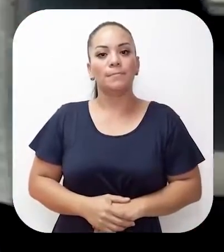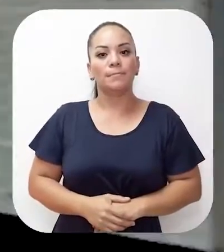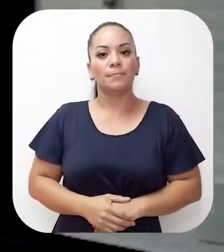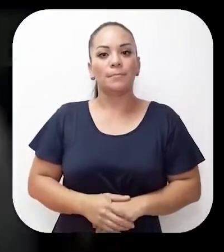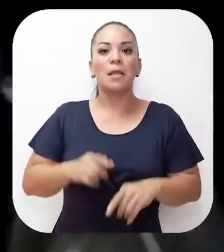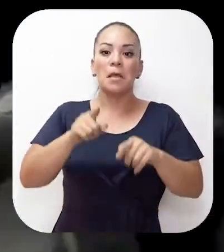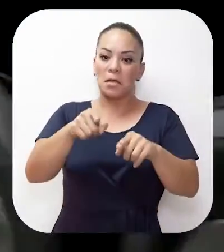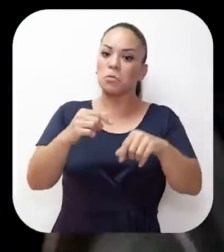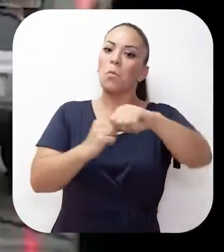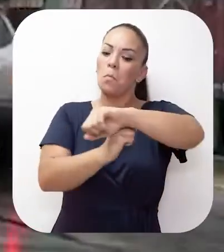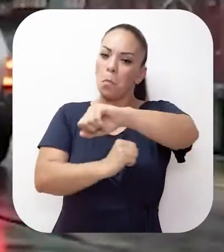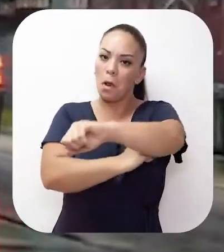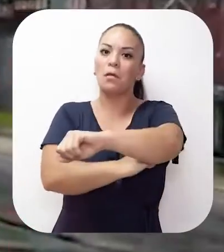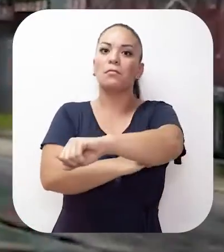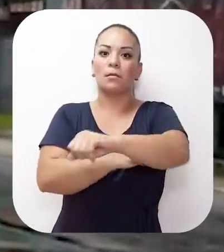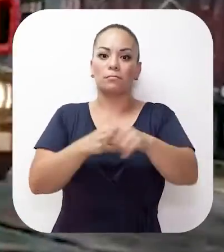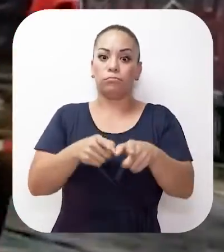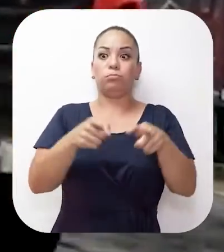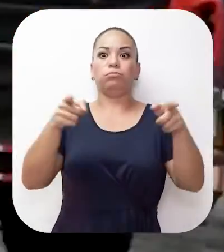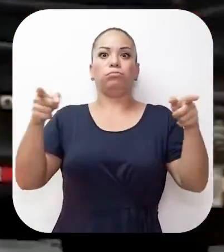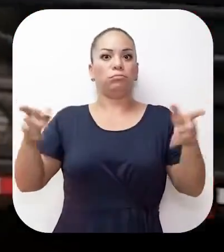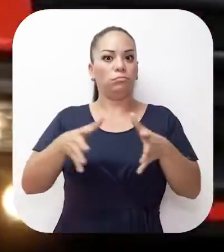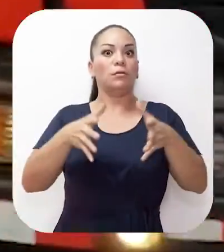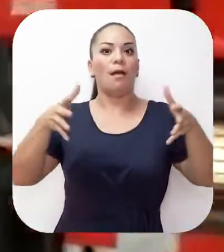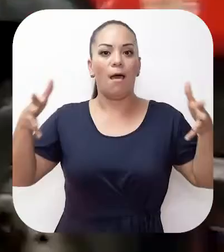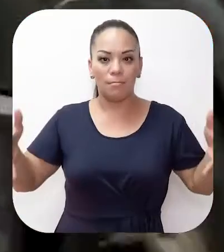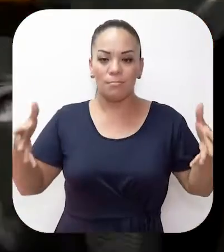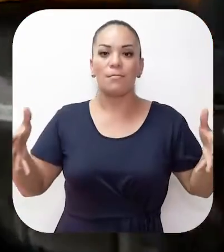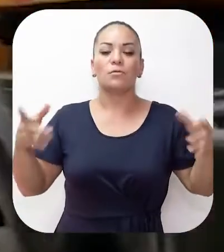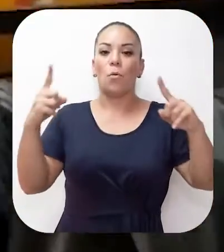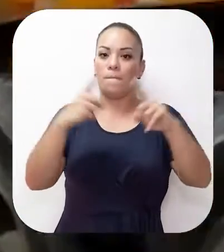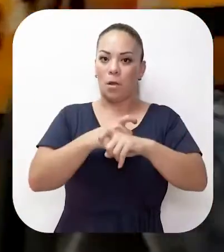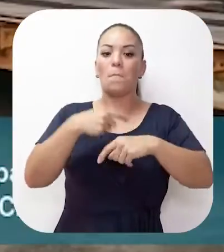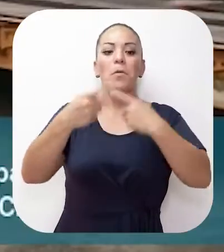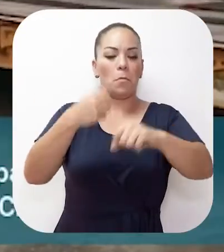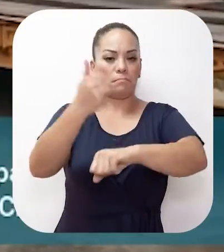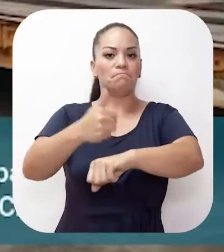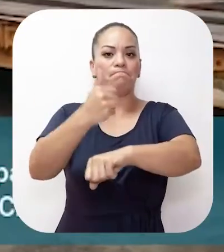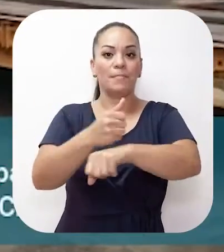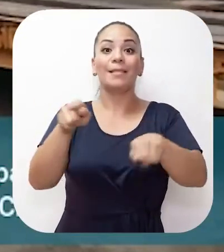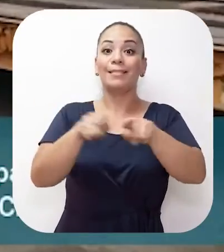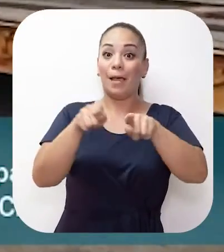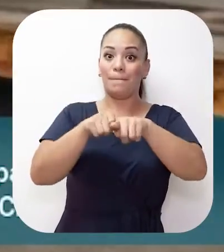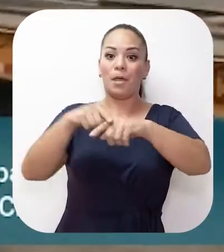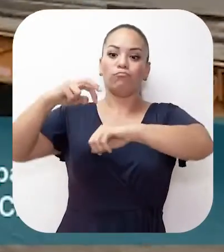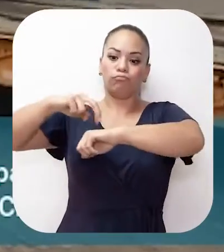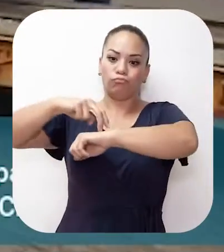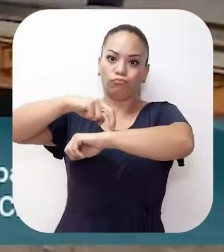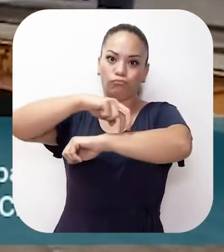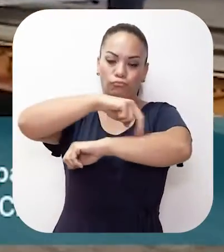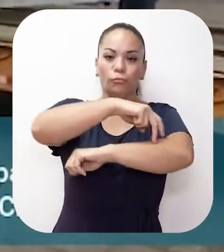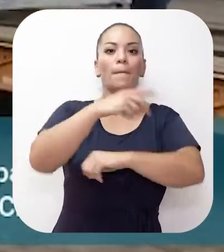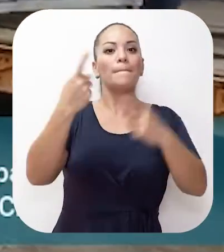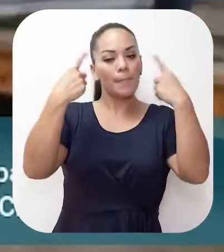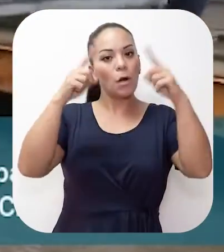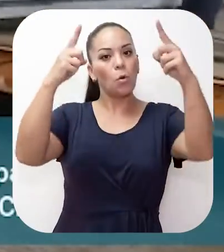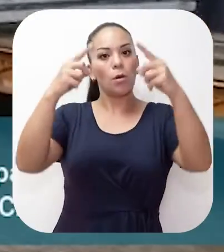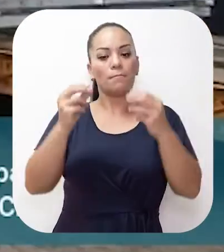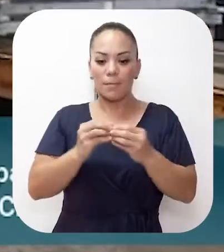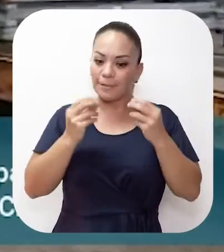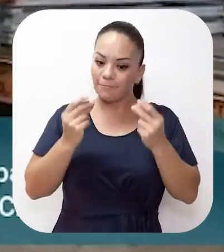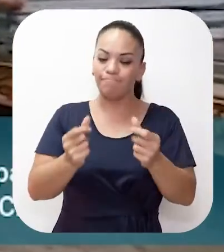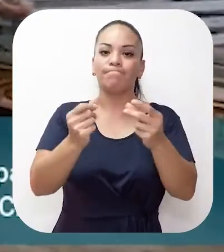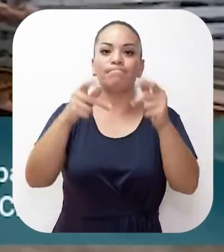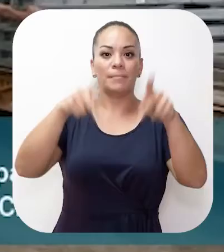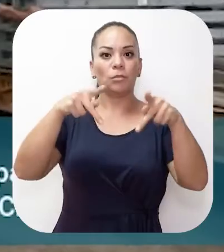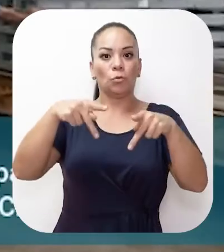durar algún tiempo porque son muy largos y complicados. Se va a poner un puente peatonal para que se pueda habilitar el paso de una